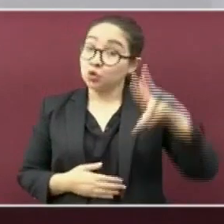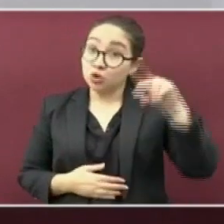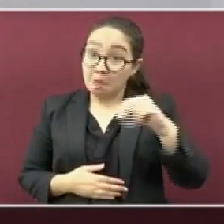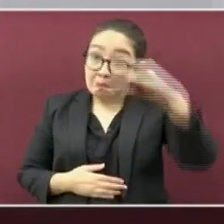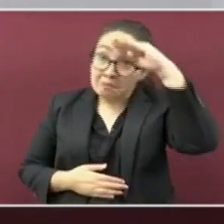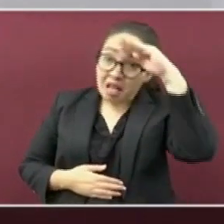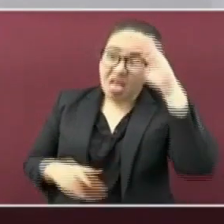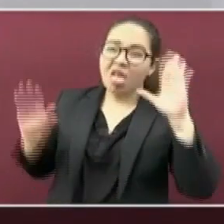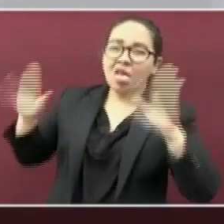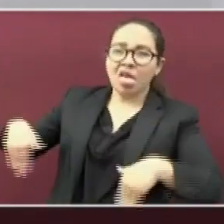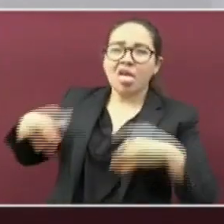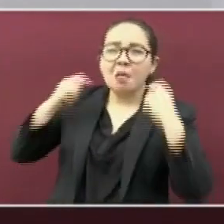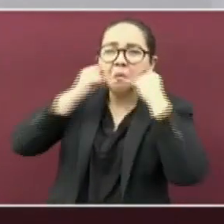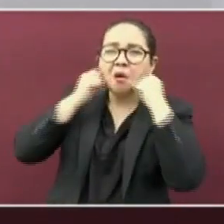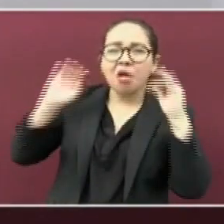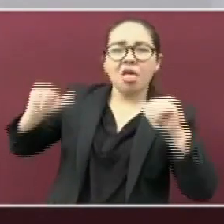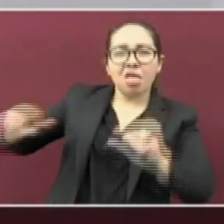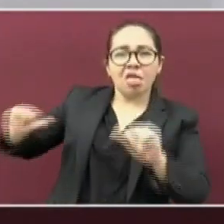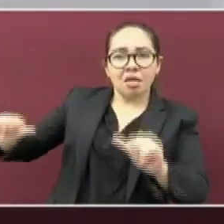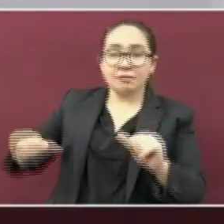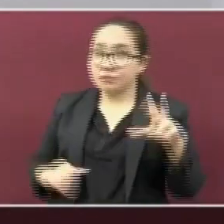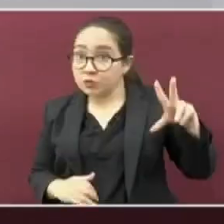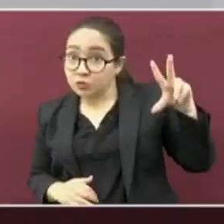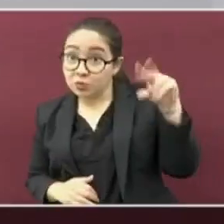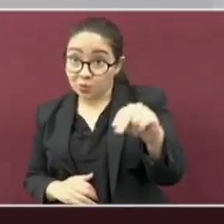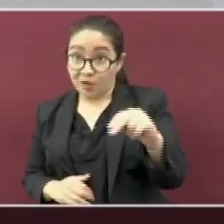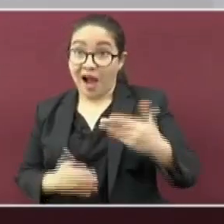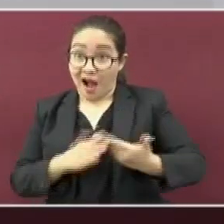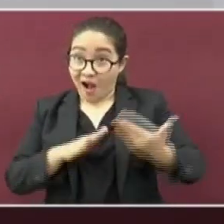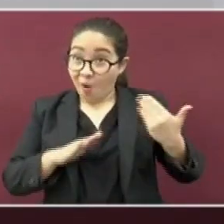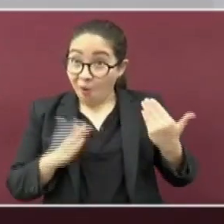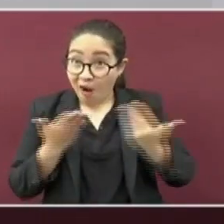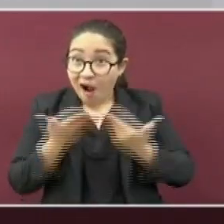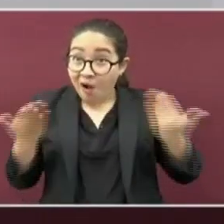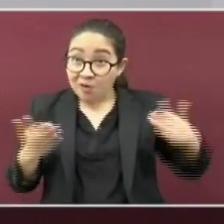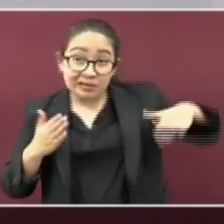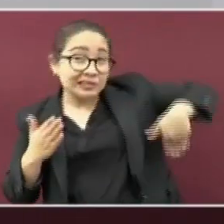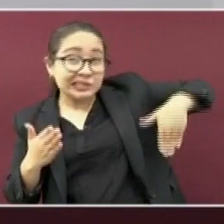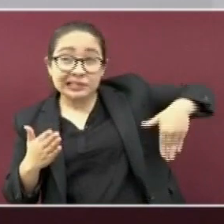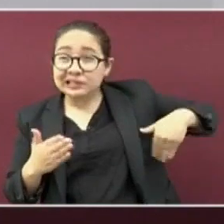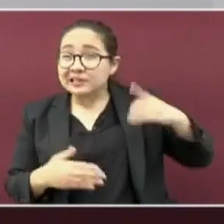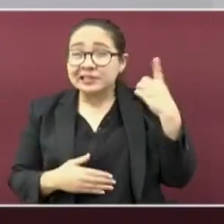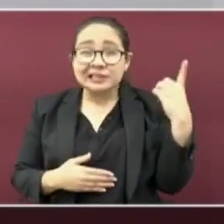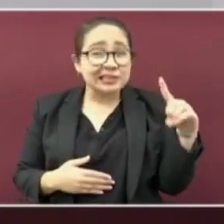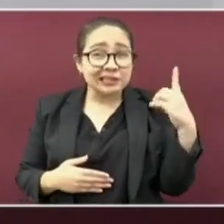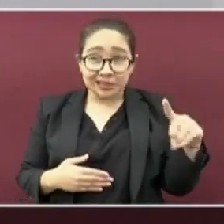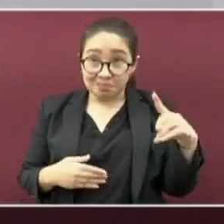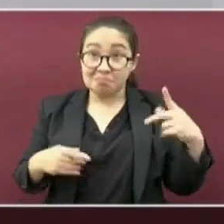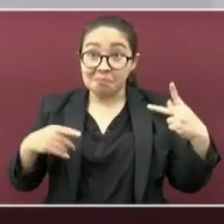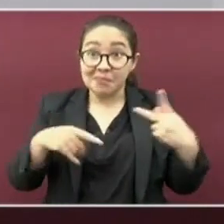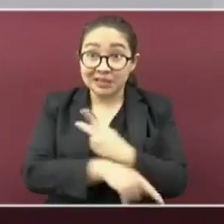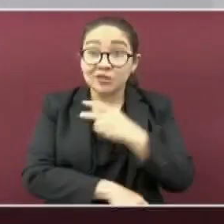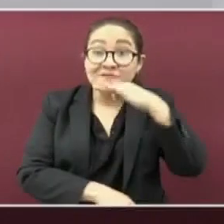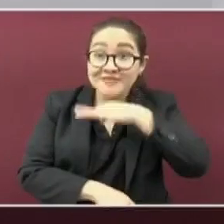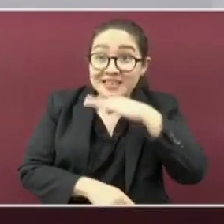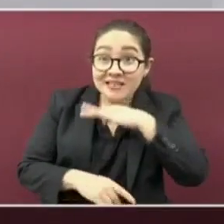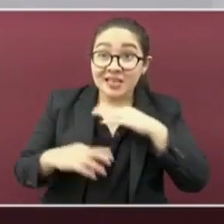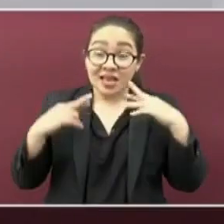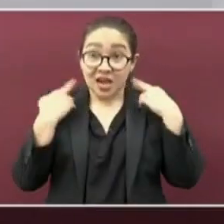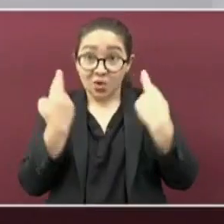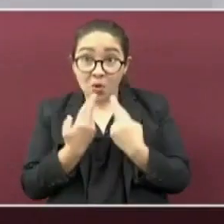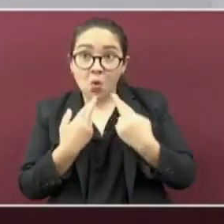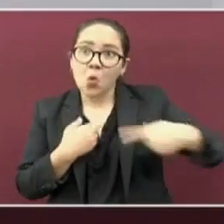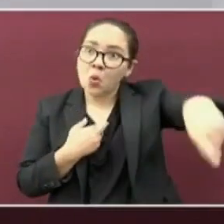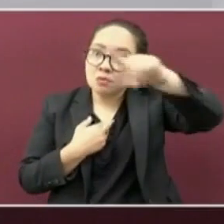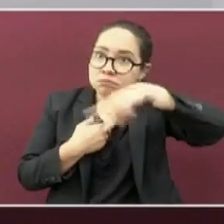confíen. Ahora, con las recientas fiestas y reuniones de diciembre, les pido, por favor, estar